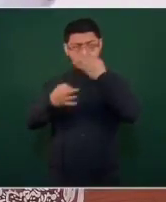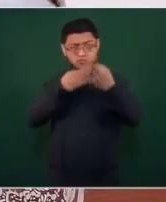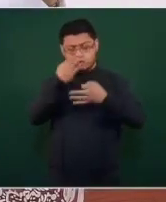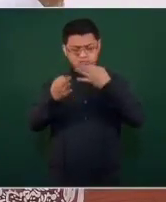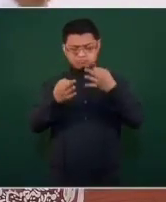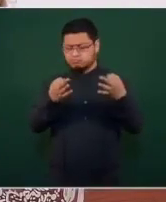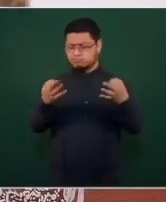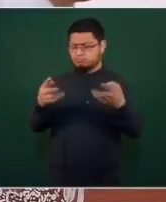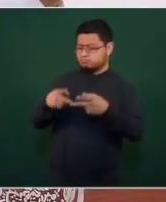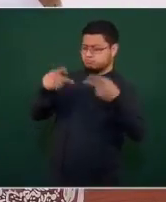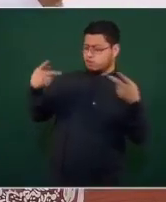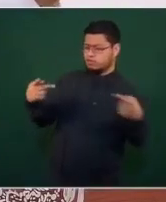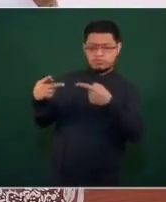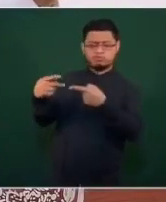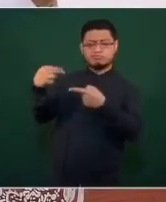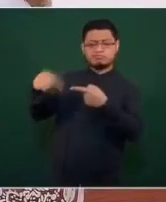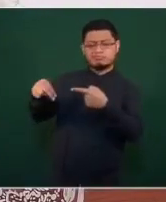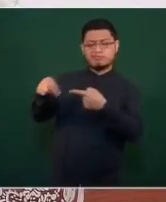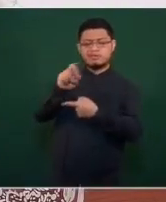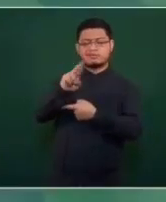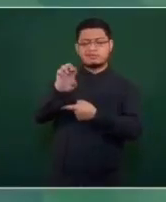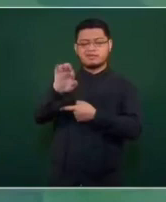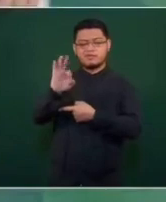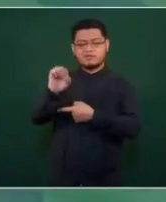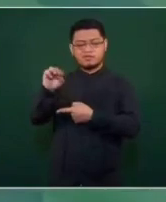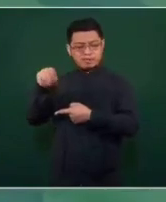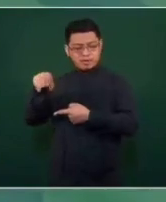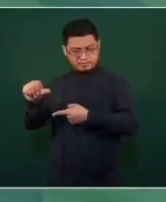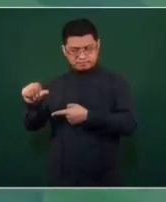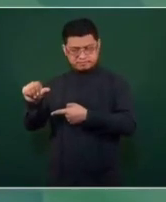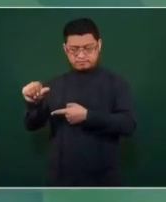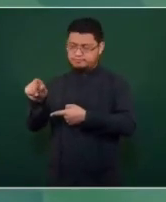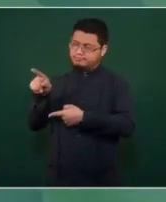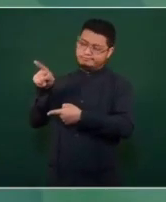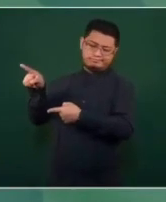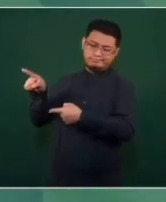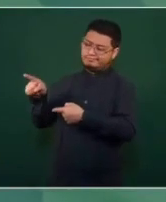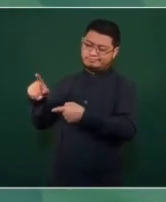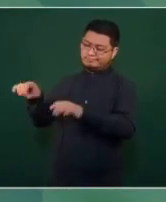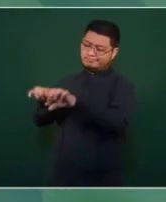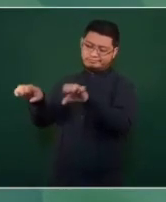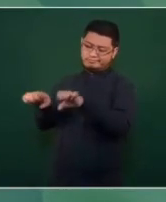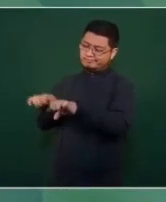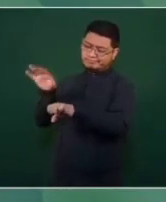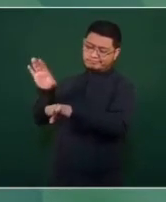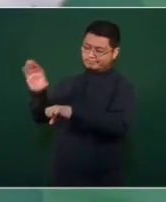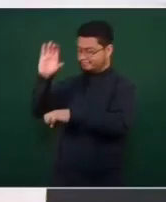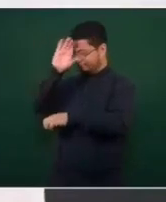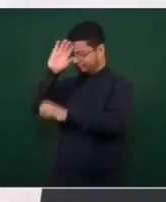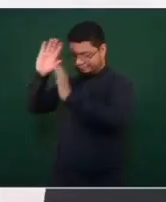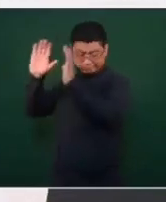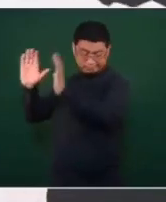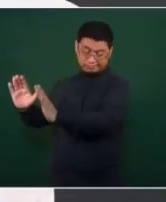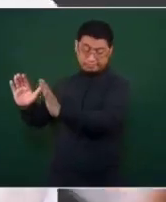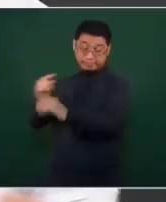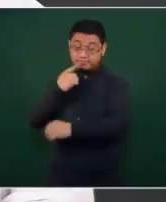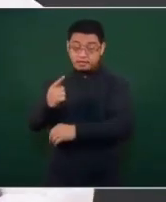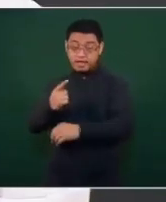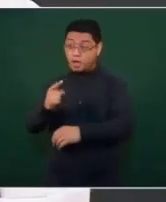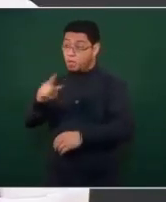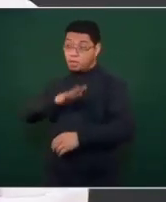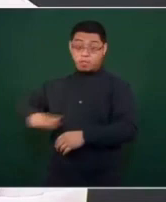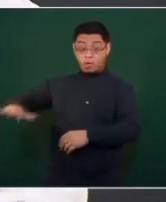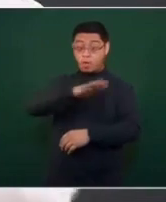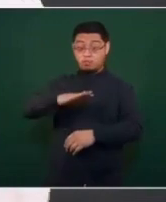Reforma, el periódico Reforma, que es de esa corriente conservadora, diciendo ya están obligados todos